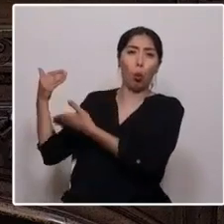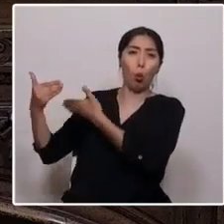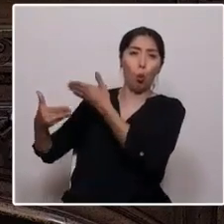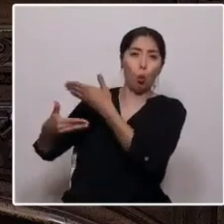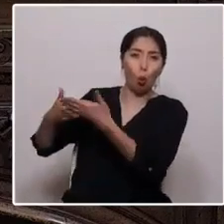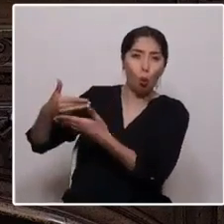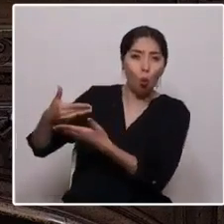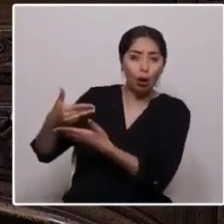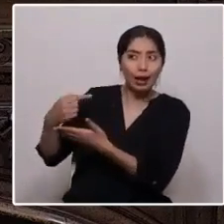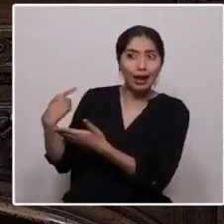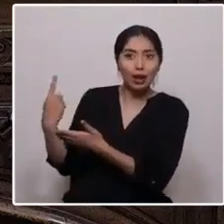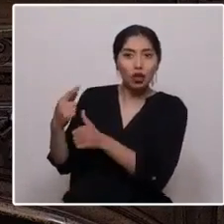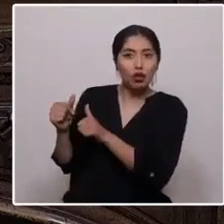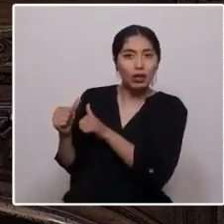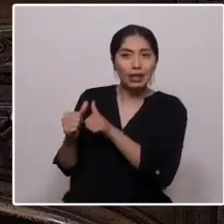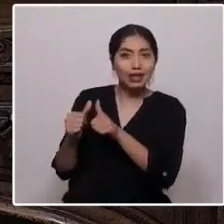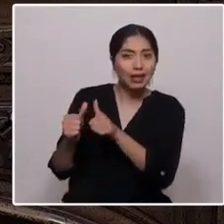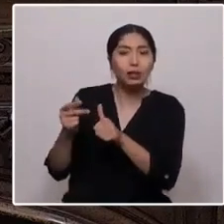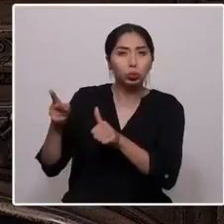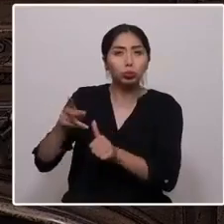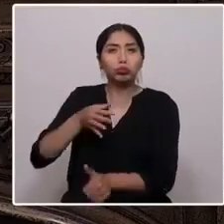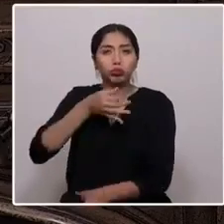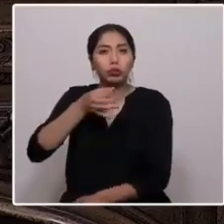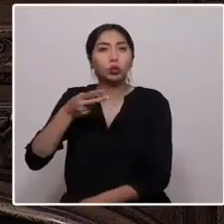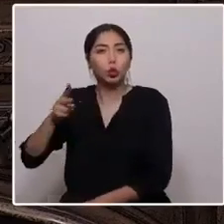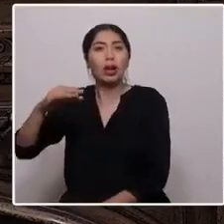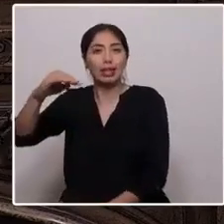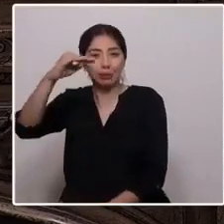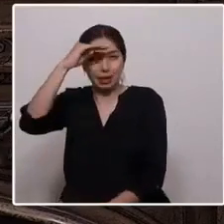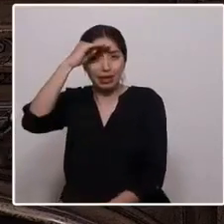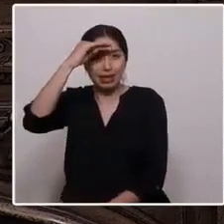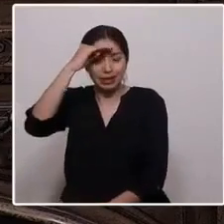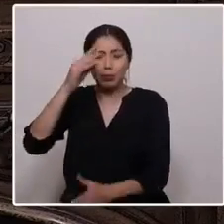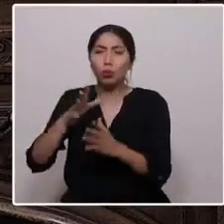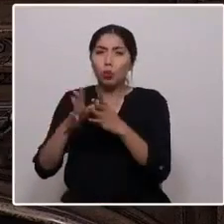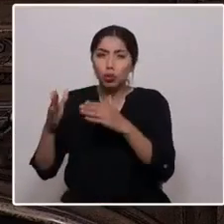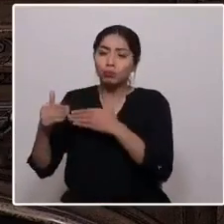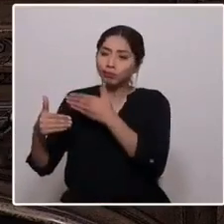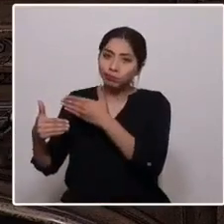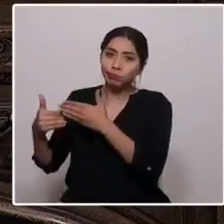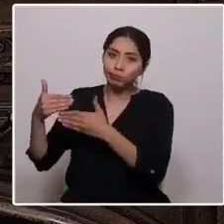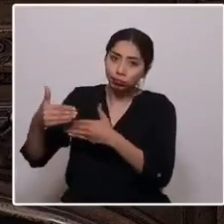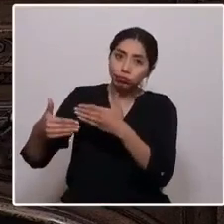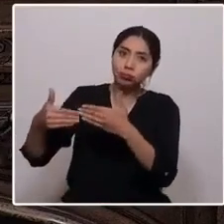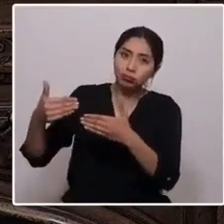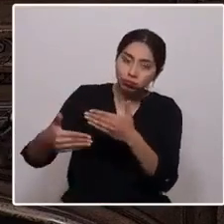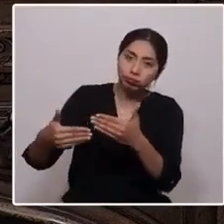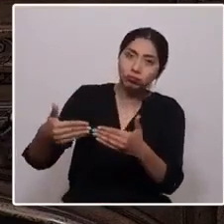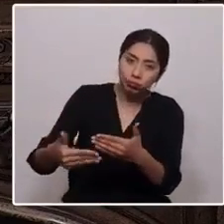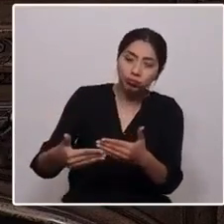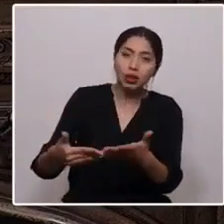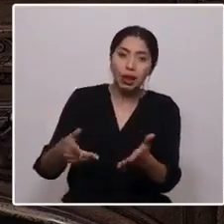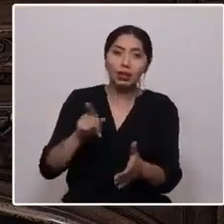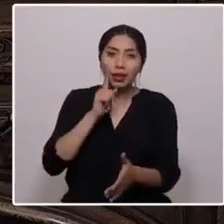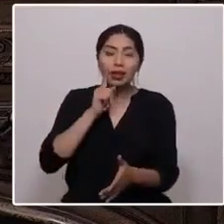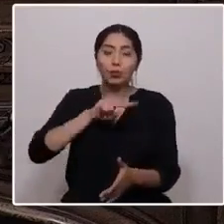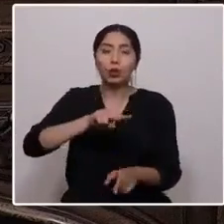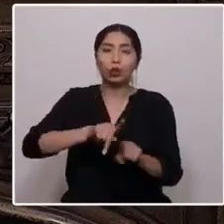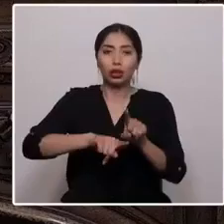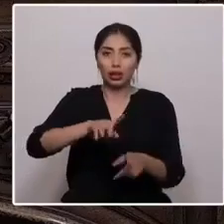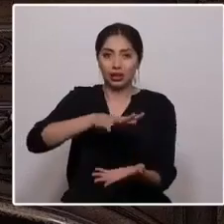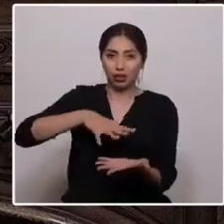relatos, vivencias y experiencias adquiridas por centenadas de generaciones que han poblado nuestros territorios, pensando